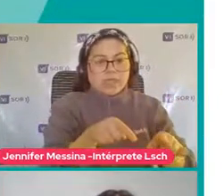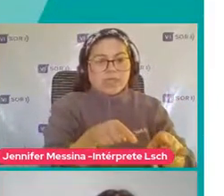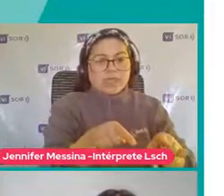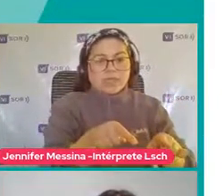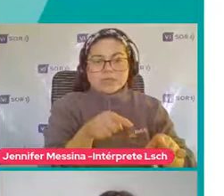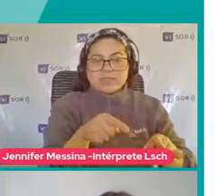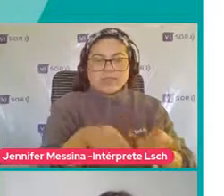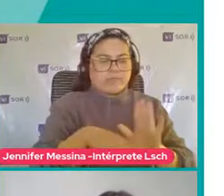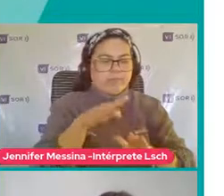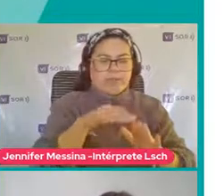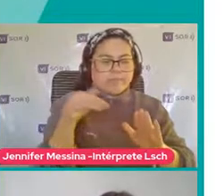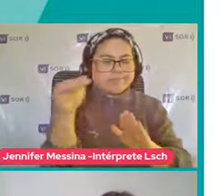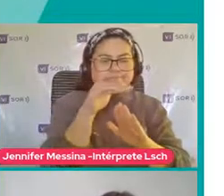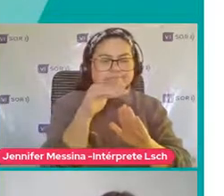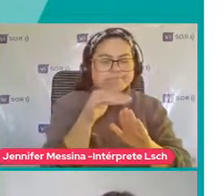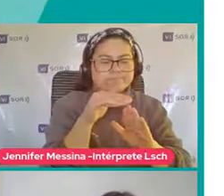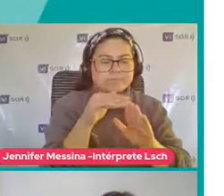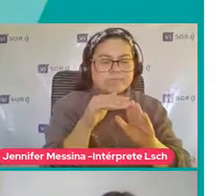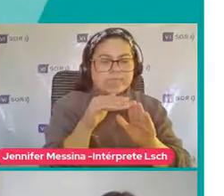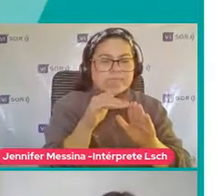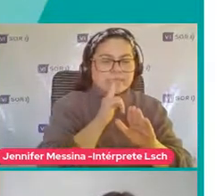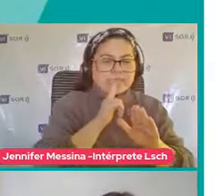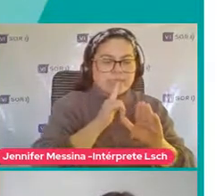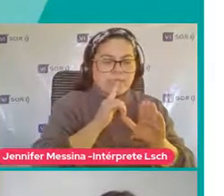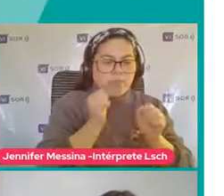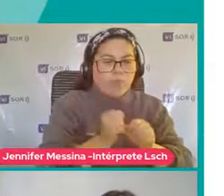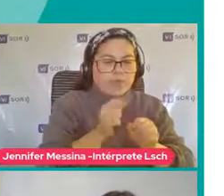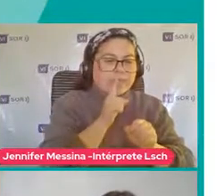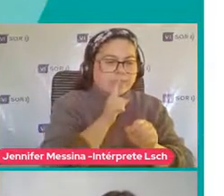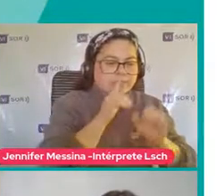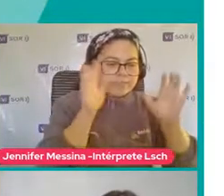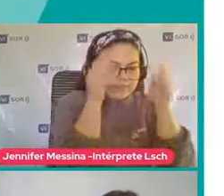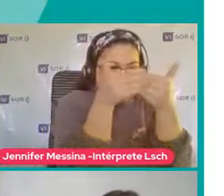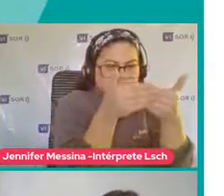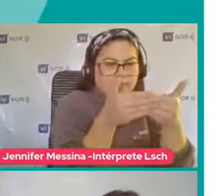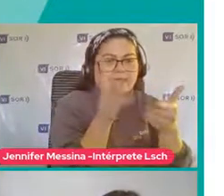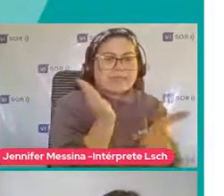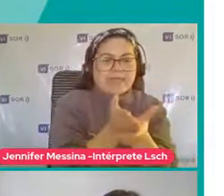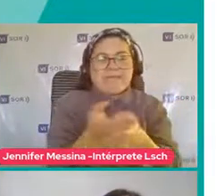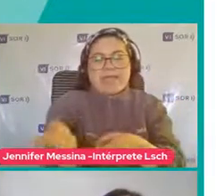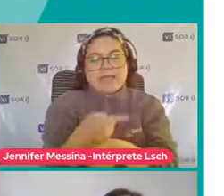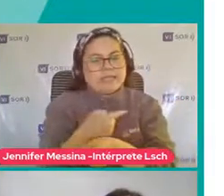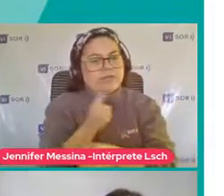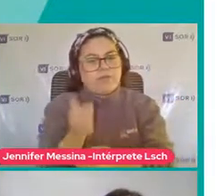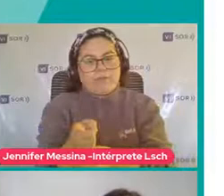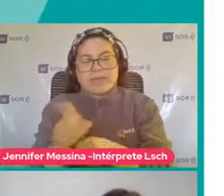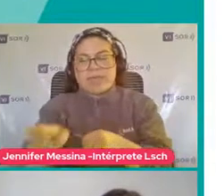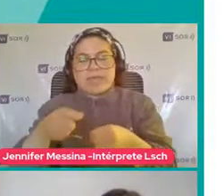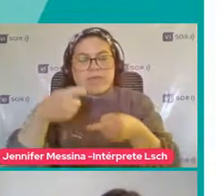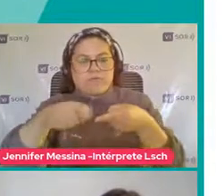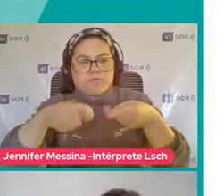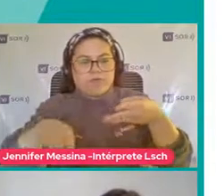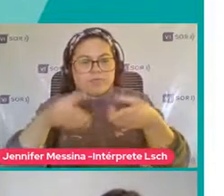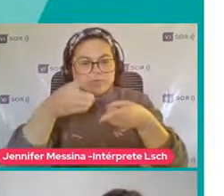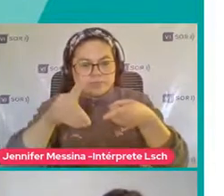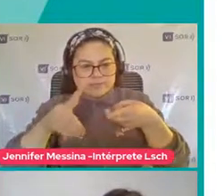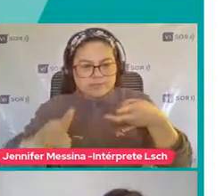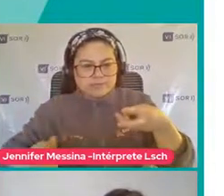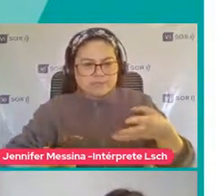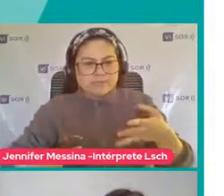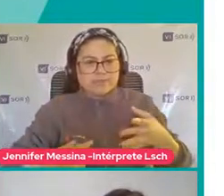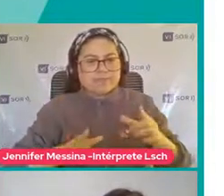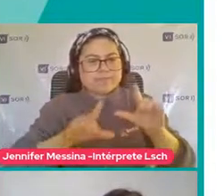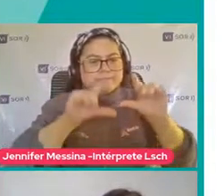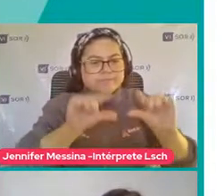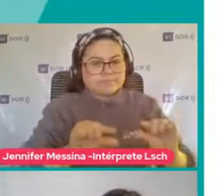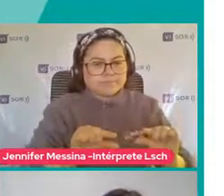diagnóstico Y por ende Yo tengo que hacer Una derivación inmediata Para evaluación diagnóstica ¿Ya? ¿Por qué Están bajo el porcentaje